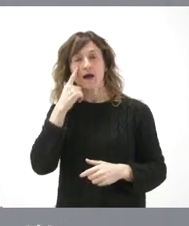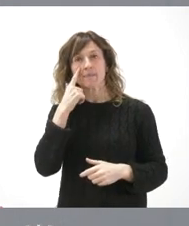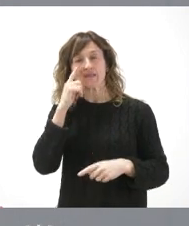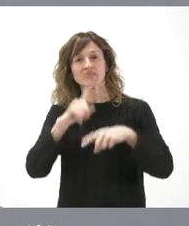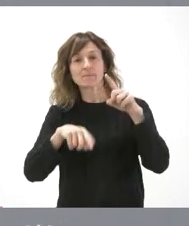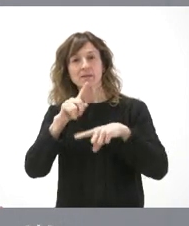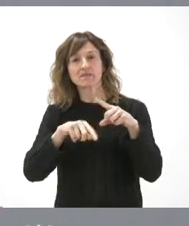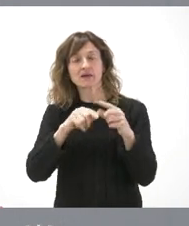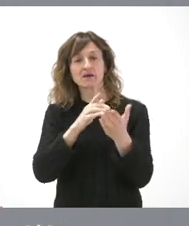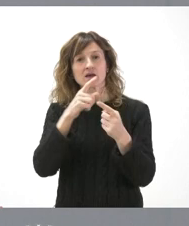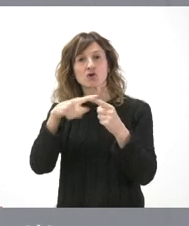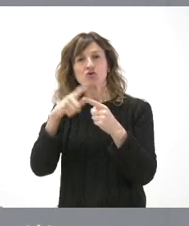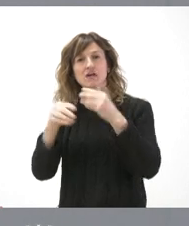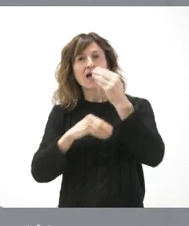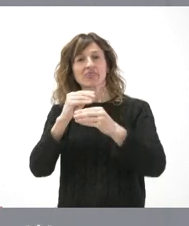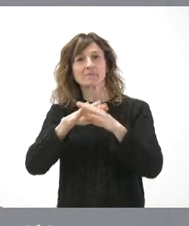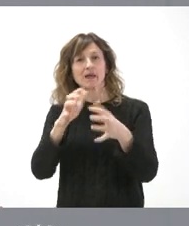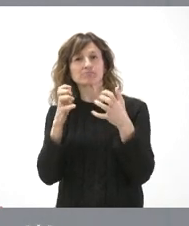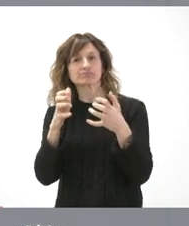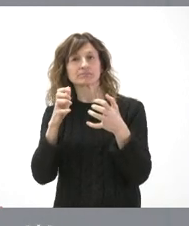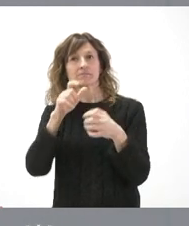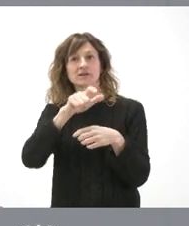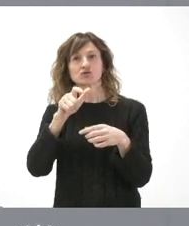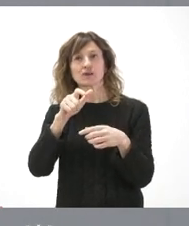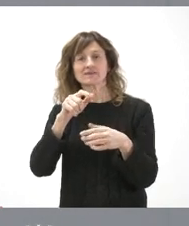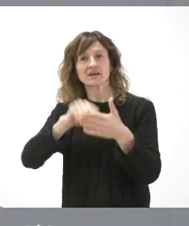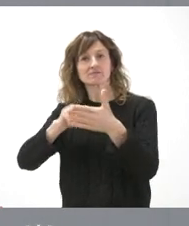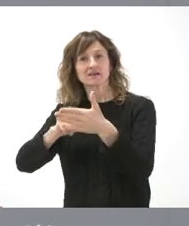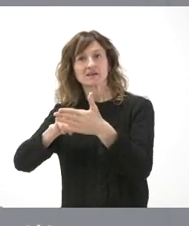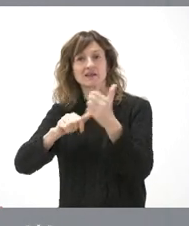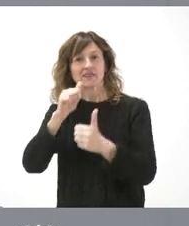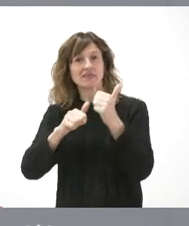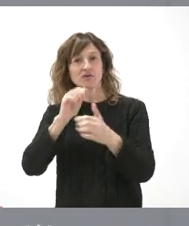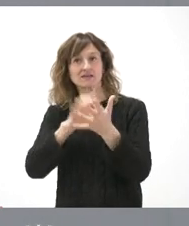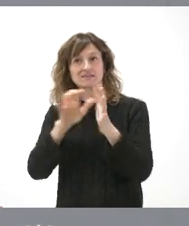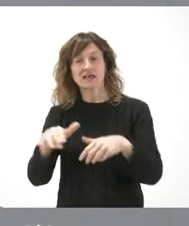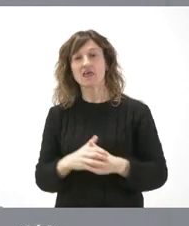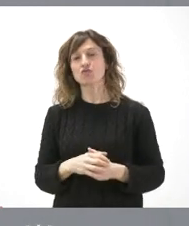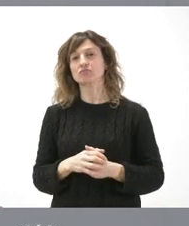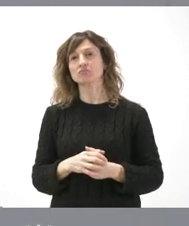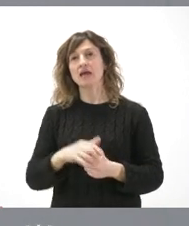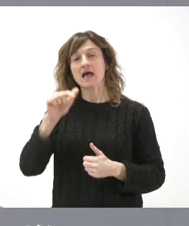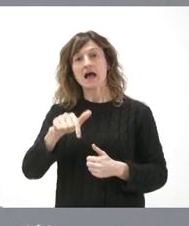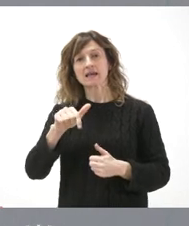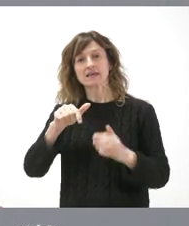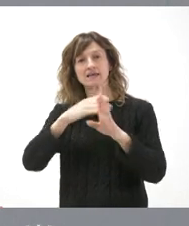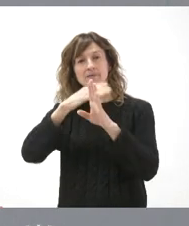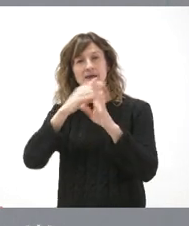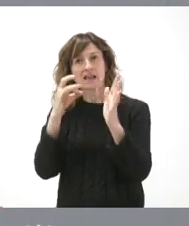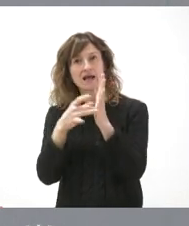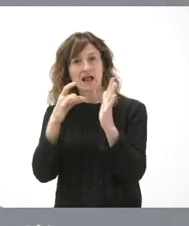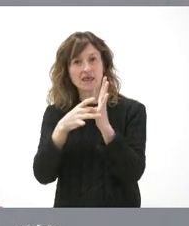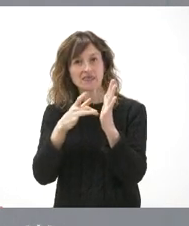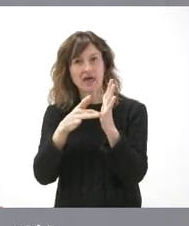puedan beneficiar a los posibles licitadores de Castilla y León y, especialmente, aquí regulamos niveles de calidad que, lógicamente,